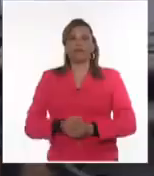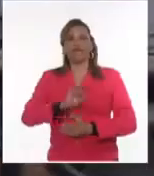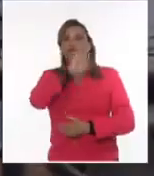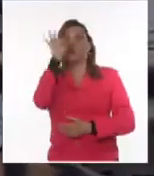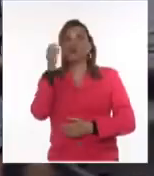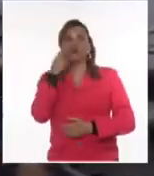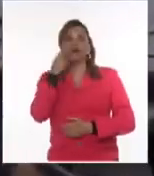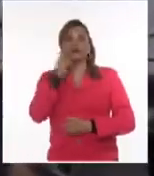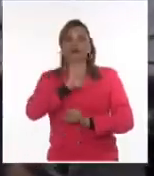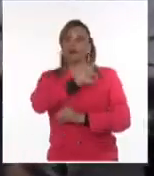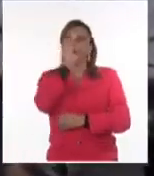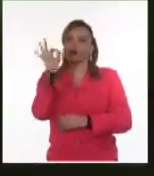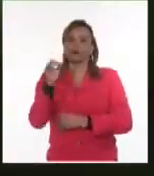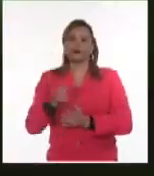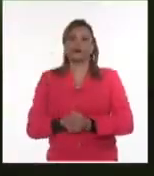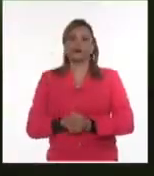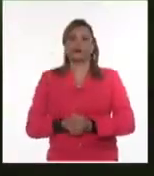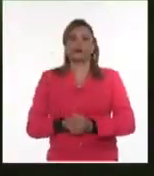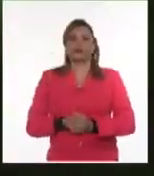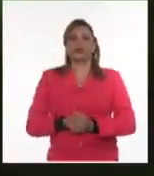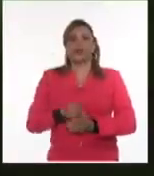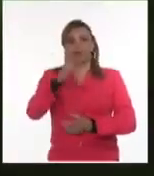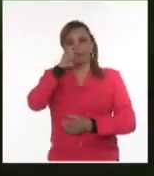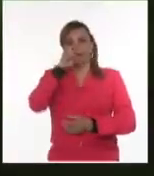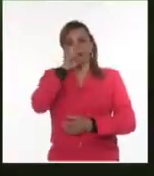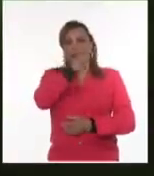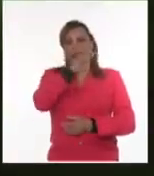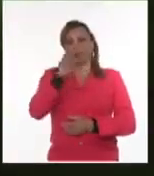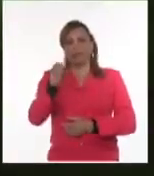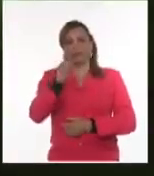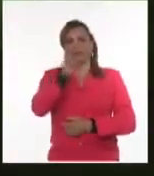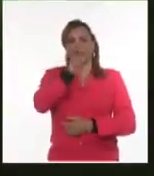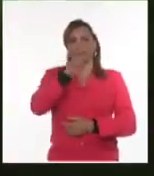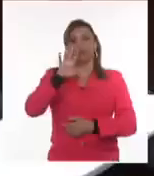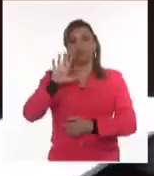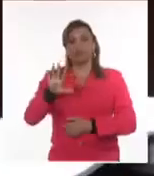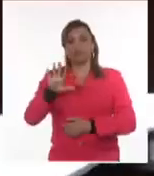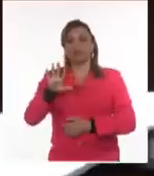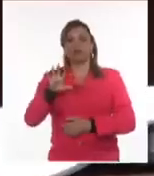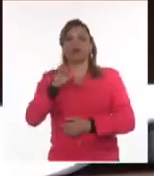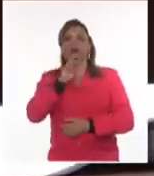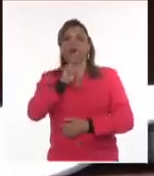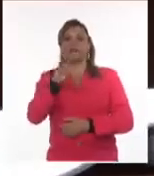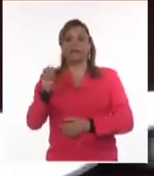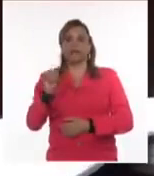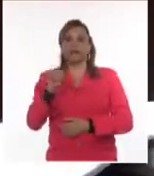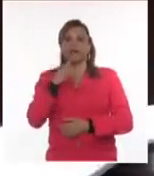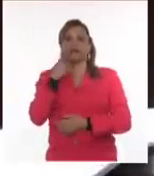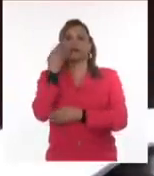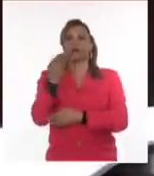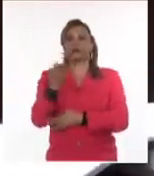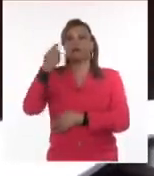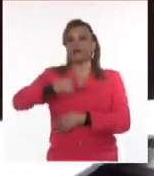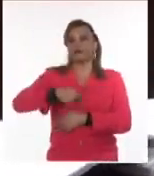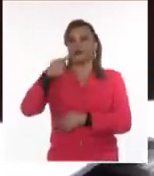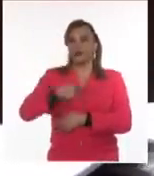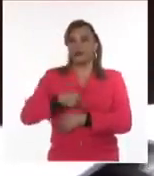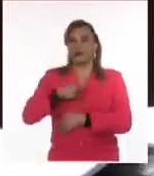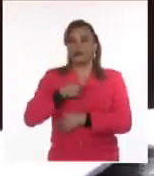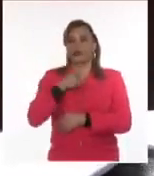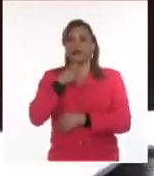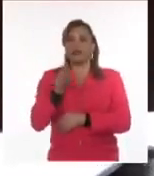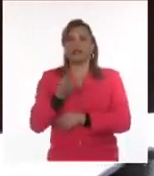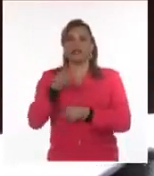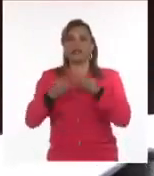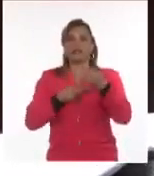país. 30, 25 y 20 años de privación de libertad fue la petición fiscal en el juicio desarrollado en el